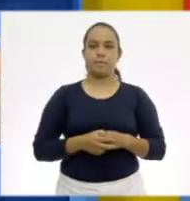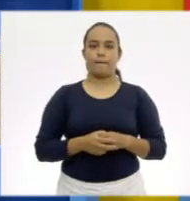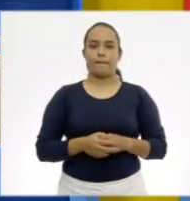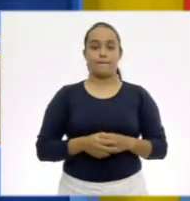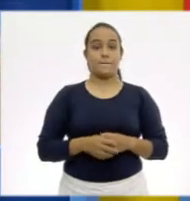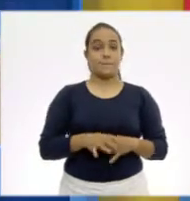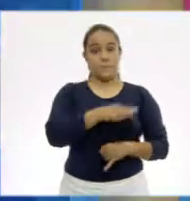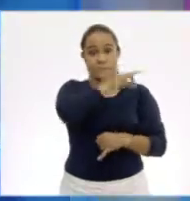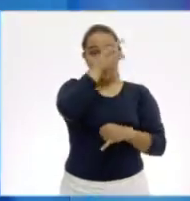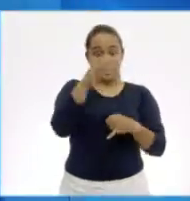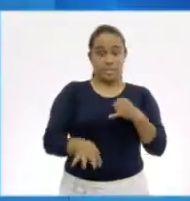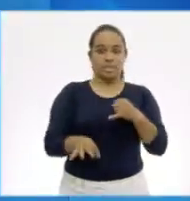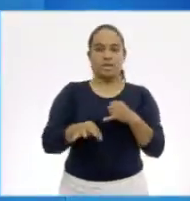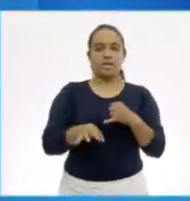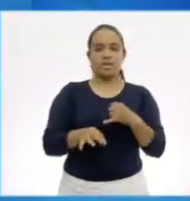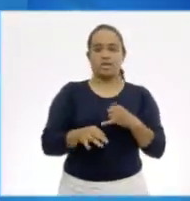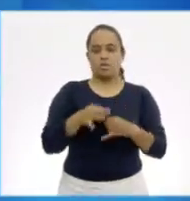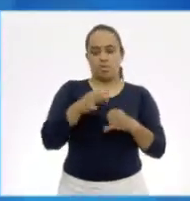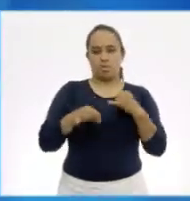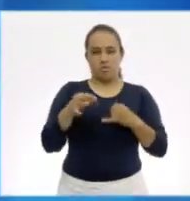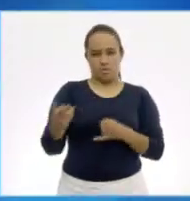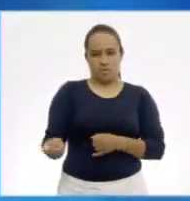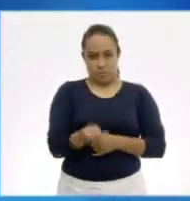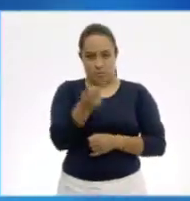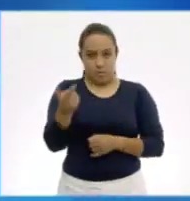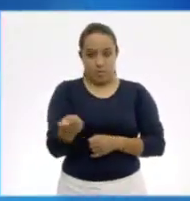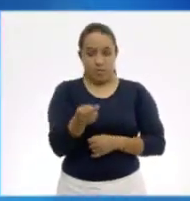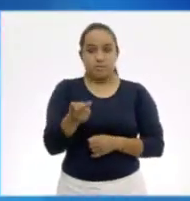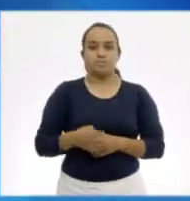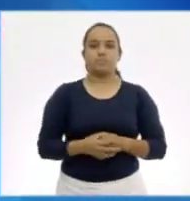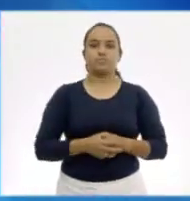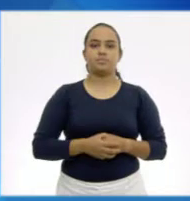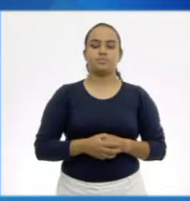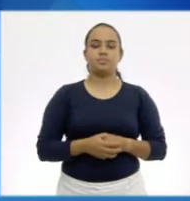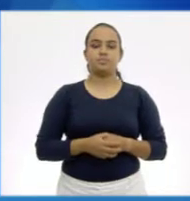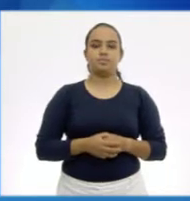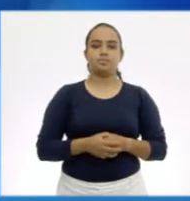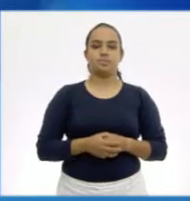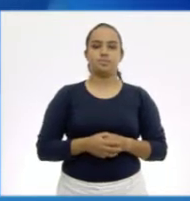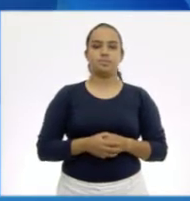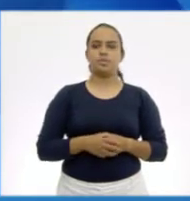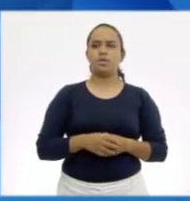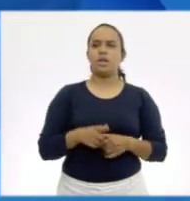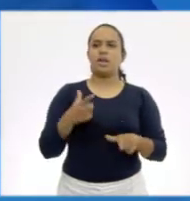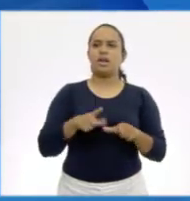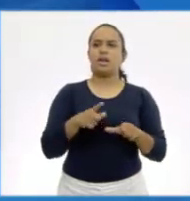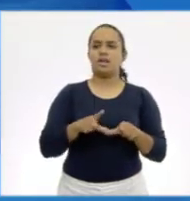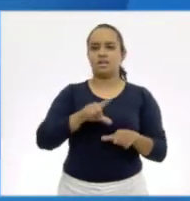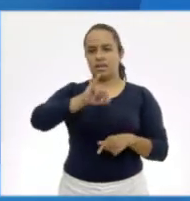Y por último, vamos con el último inciso de nuestro desafío. Con la letra J.